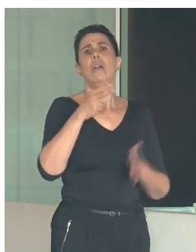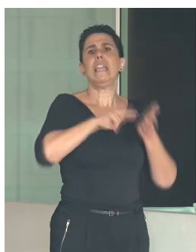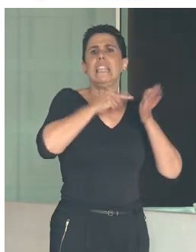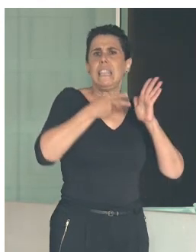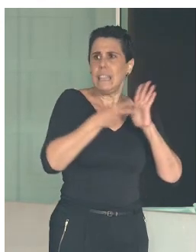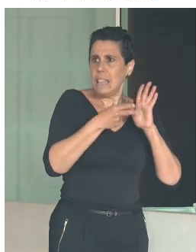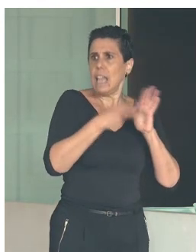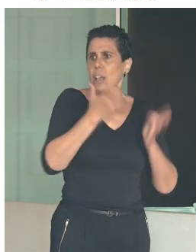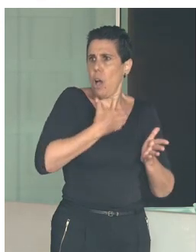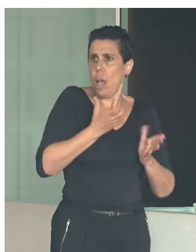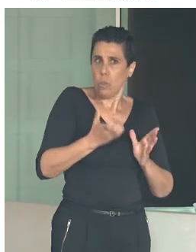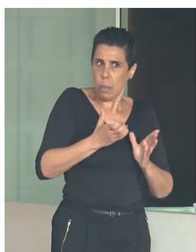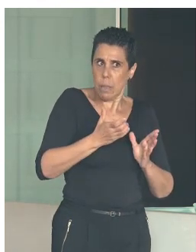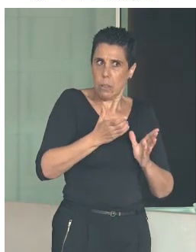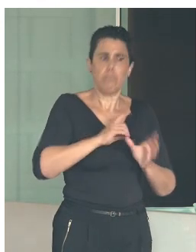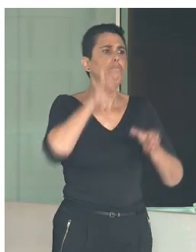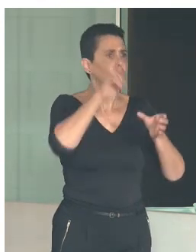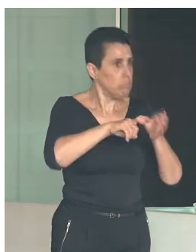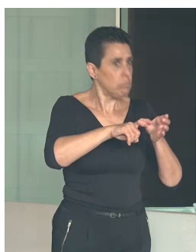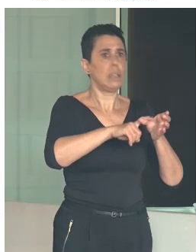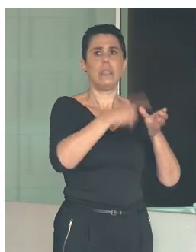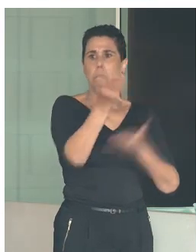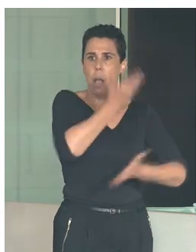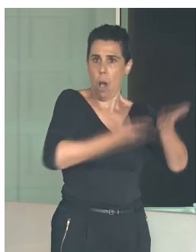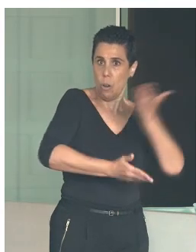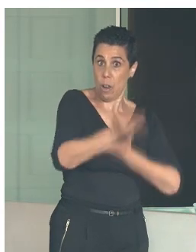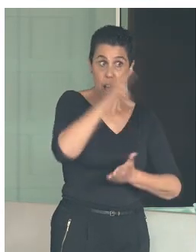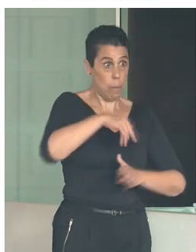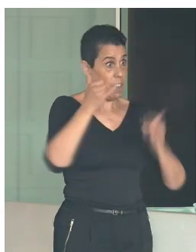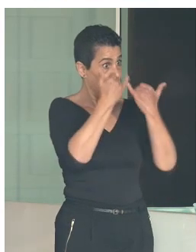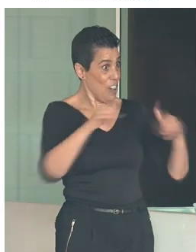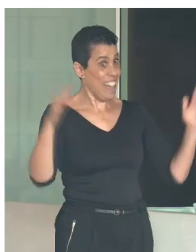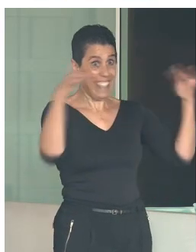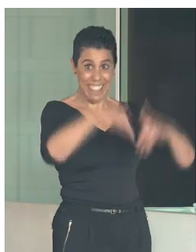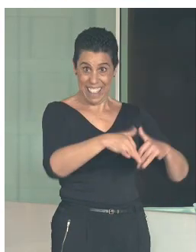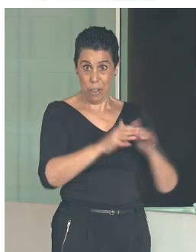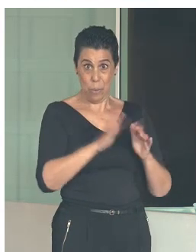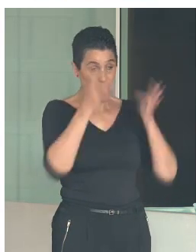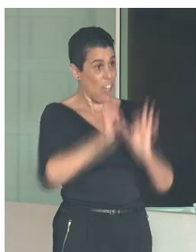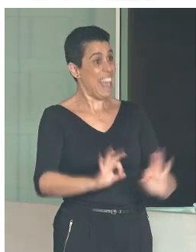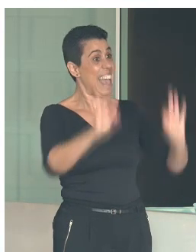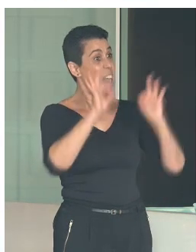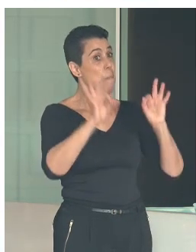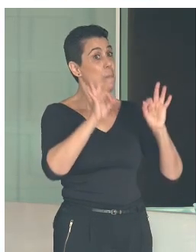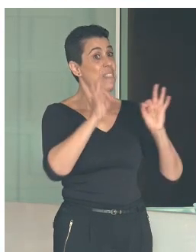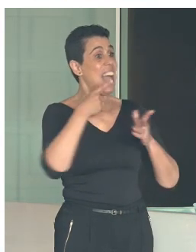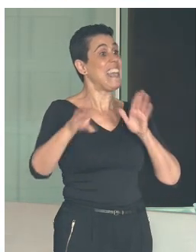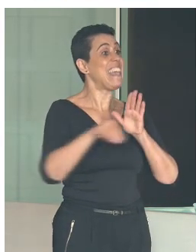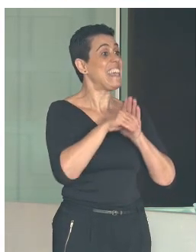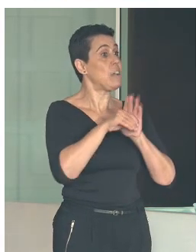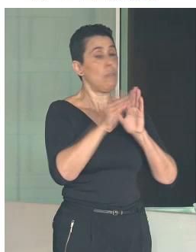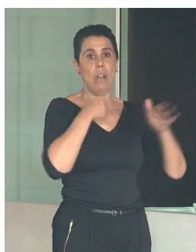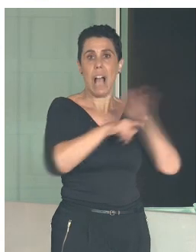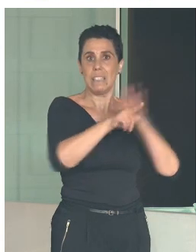y han colaborado en este encuentro, especialmente a la Delegación de Inclusión y Accesibilidad, de Cultura, de Gerencia Municipal de